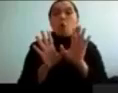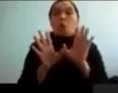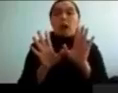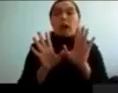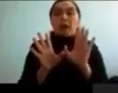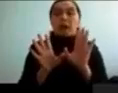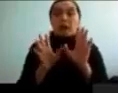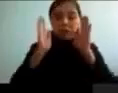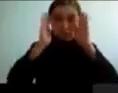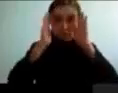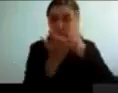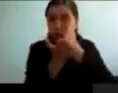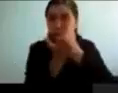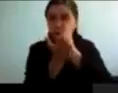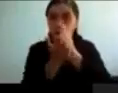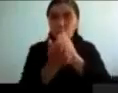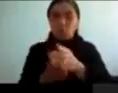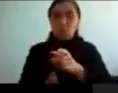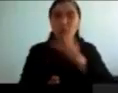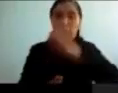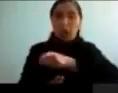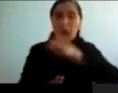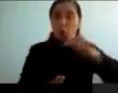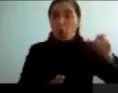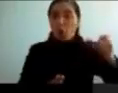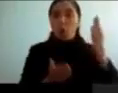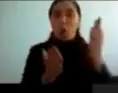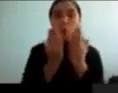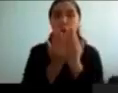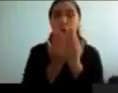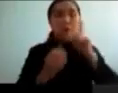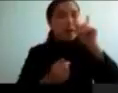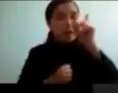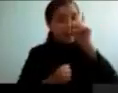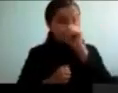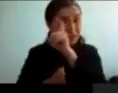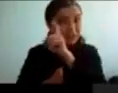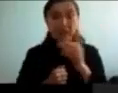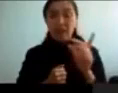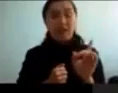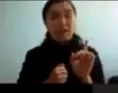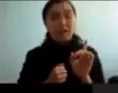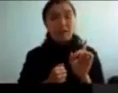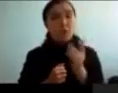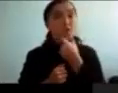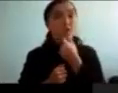claramente hacer, o realizar este tipo de definición objetiva, es una complejidad, no es tan simple.